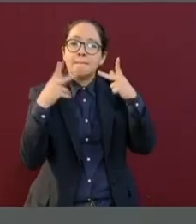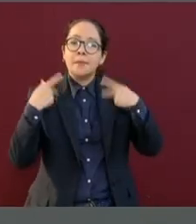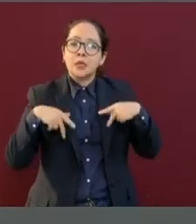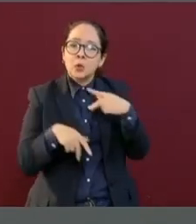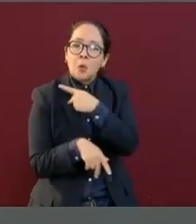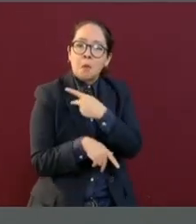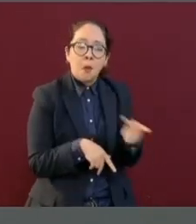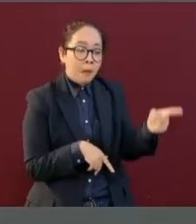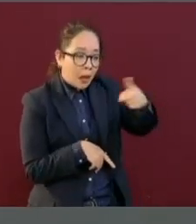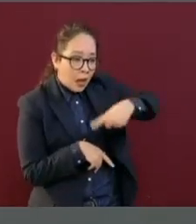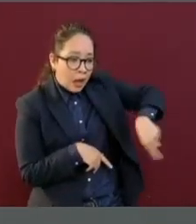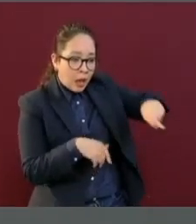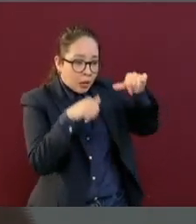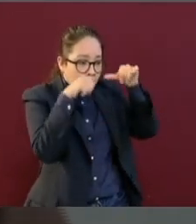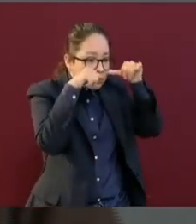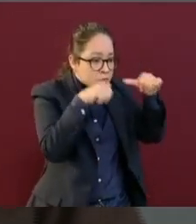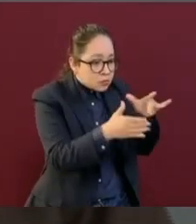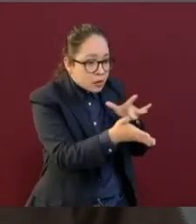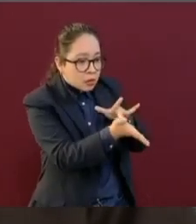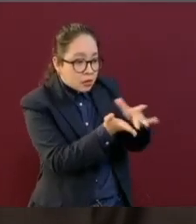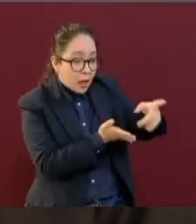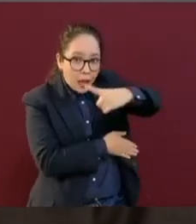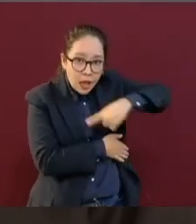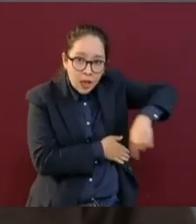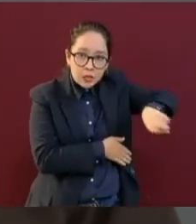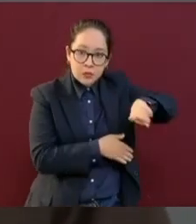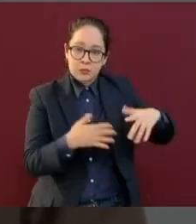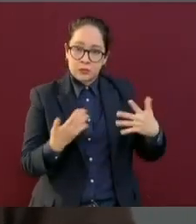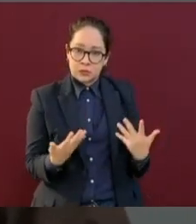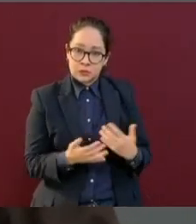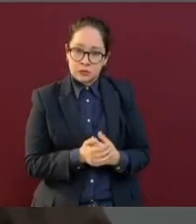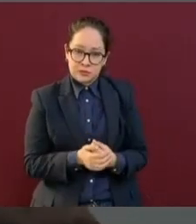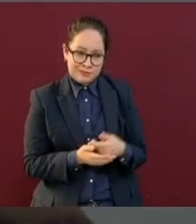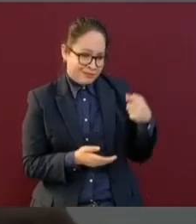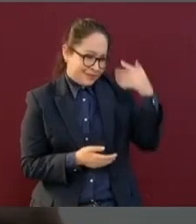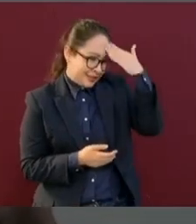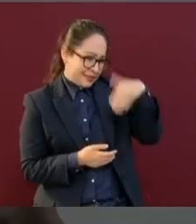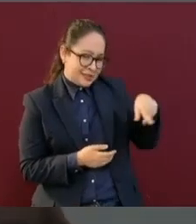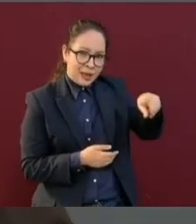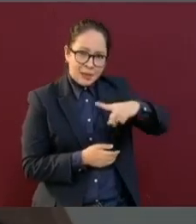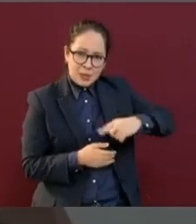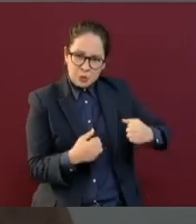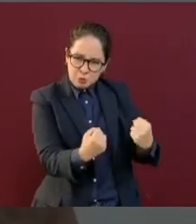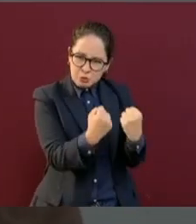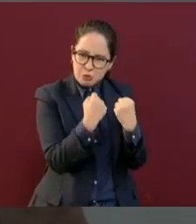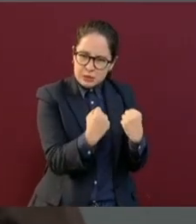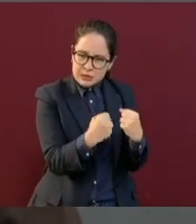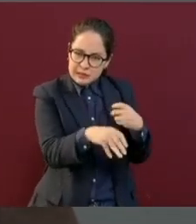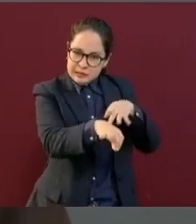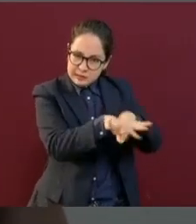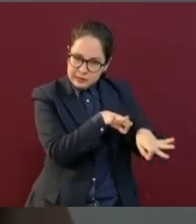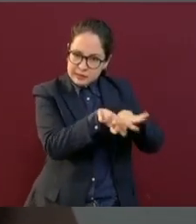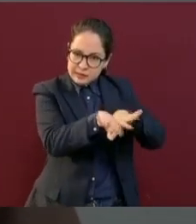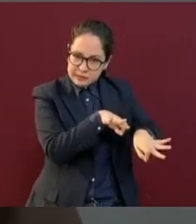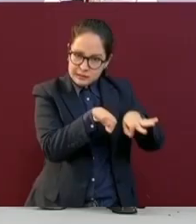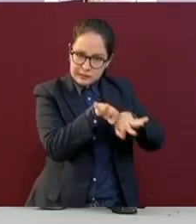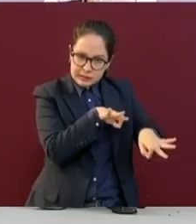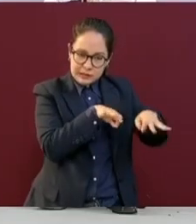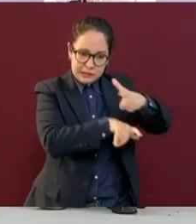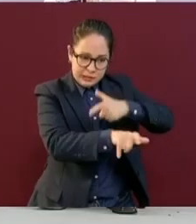atender primero a los de abajo, a los que están en la base de la pirámide